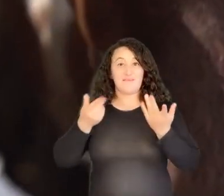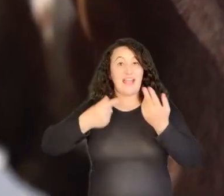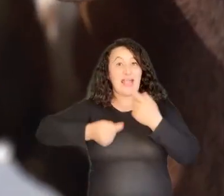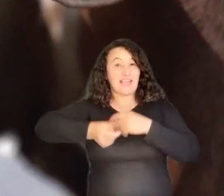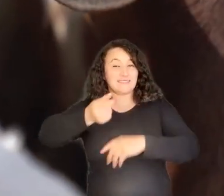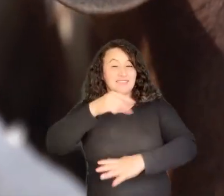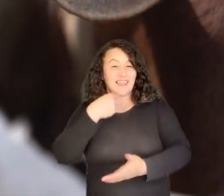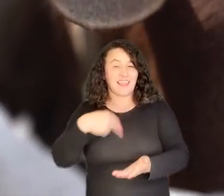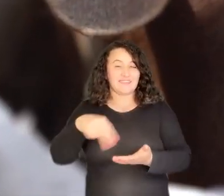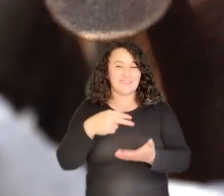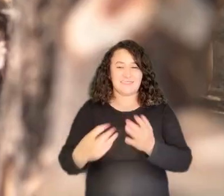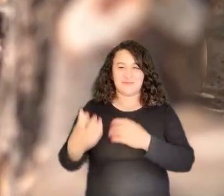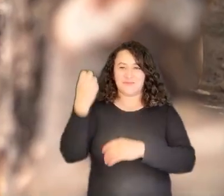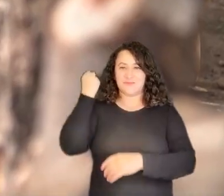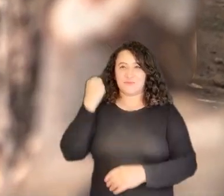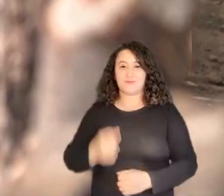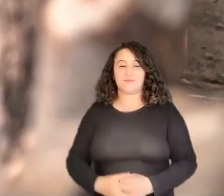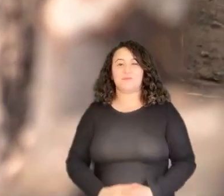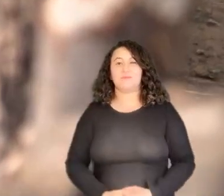casi una danza ancestral.